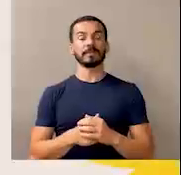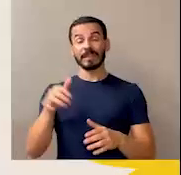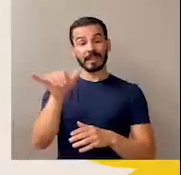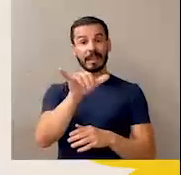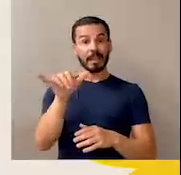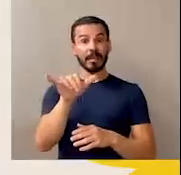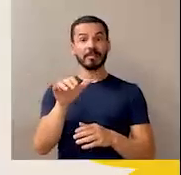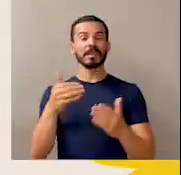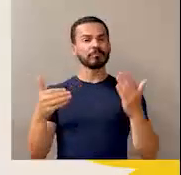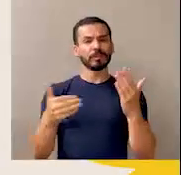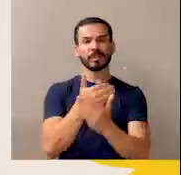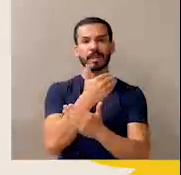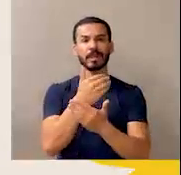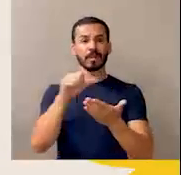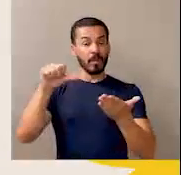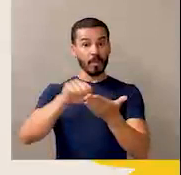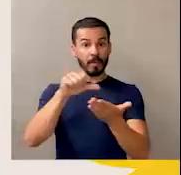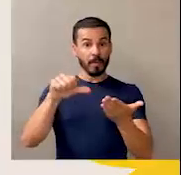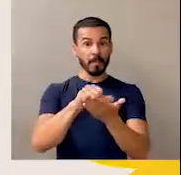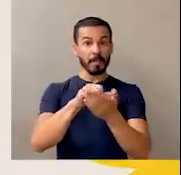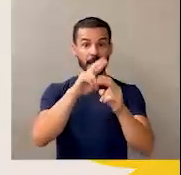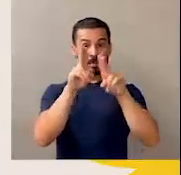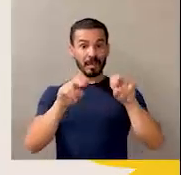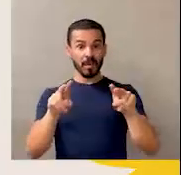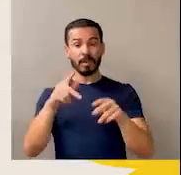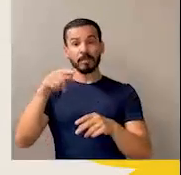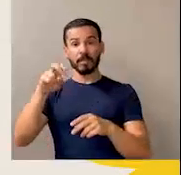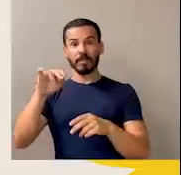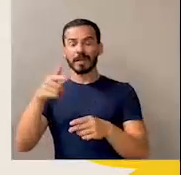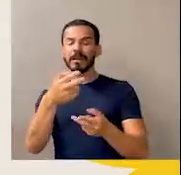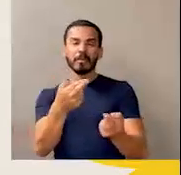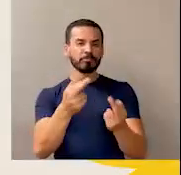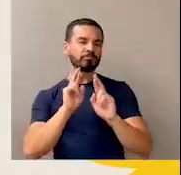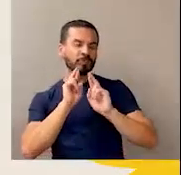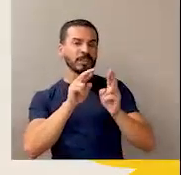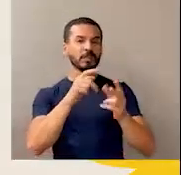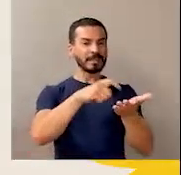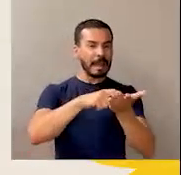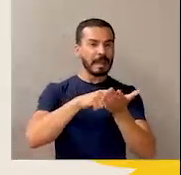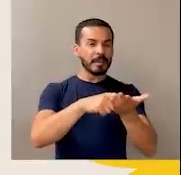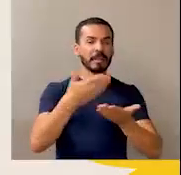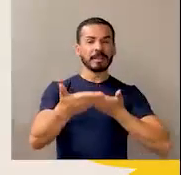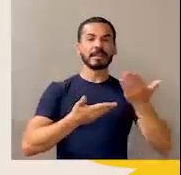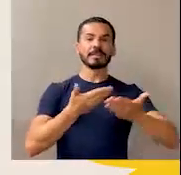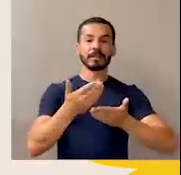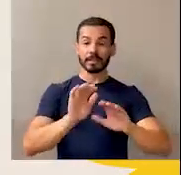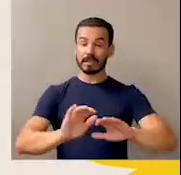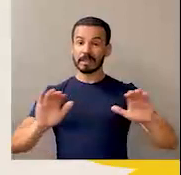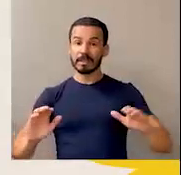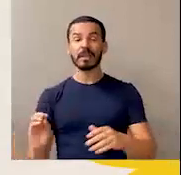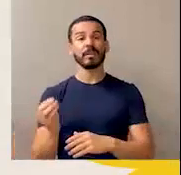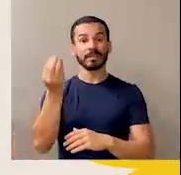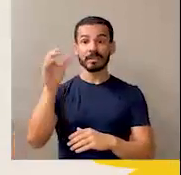También se renovó la página web del Patronato Nacional de la Infancia, como respuesta a la demanda de los servicios por parte de